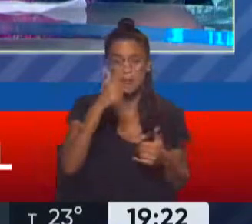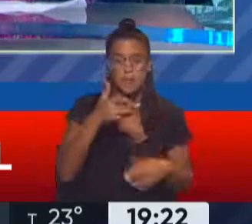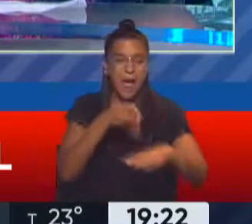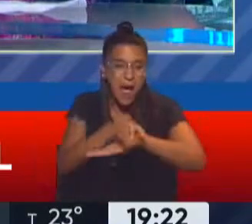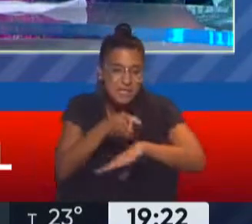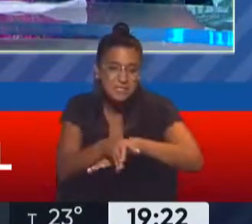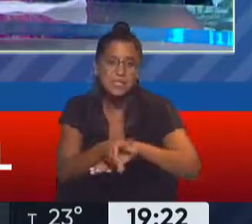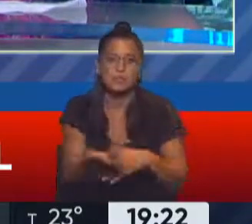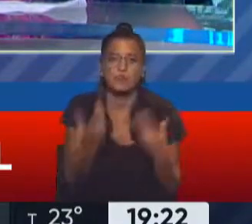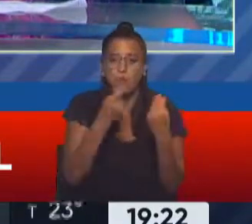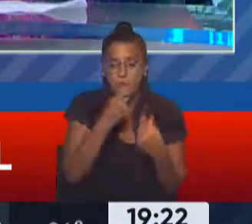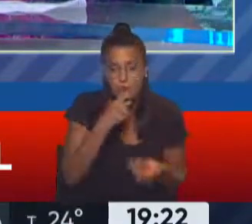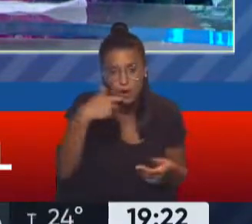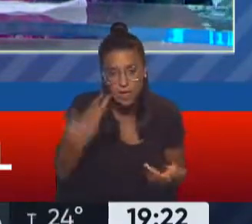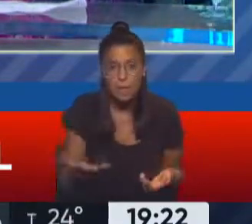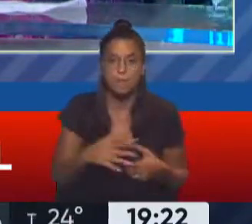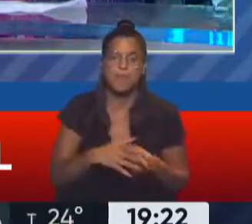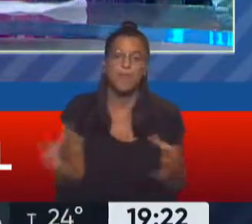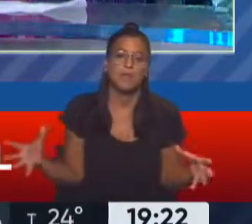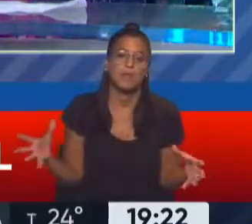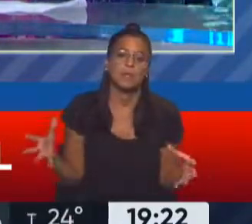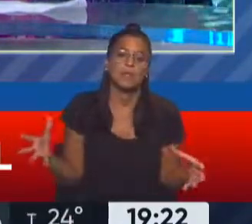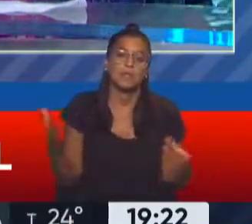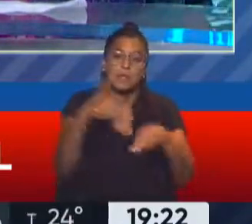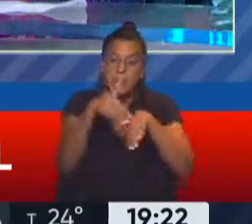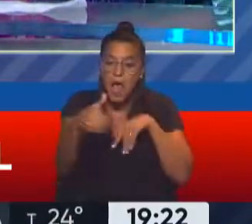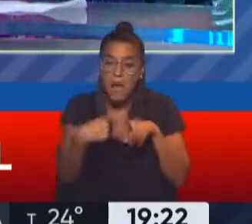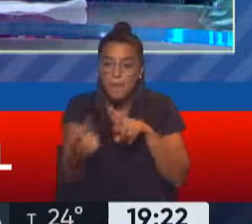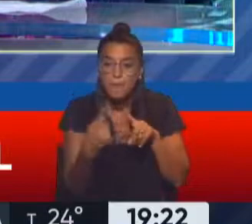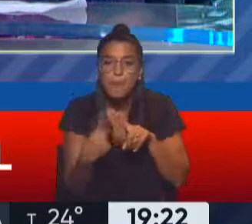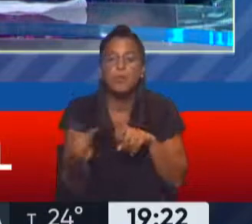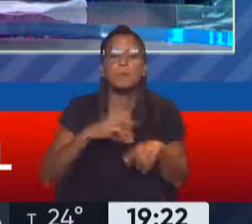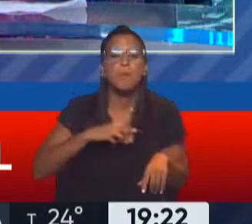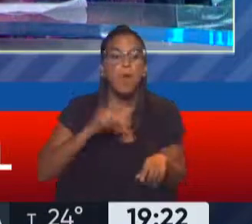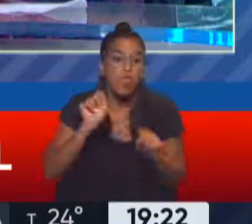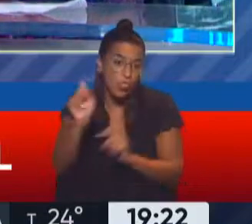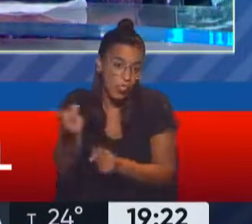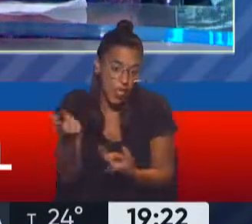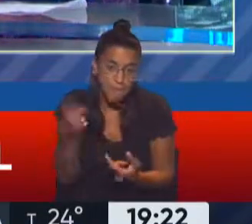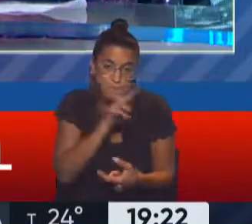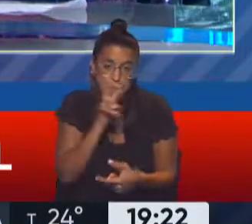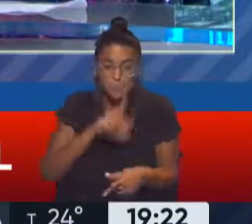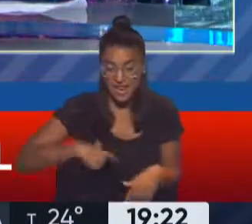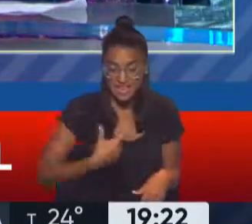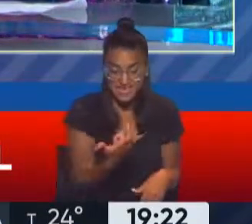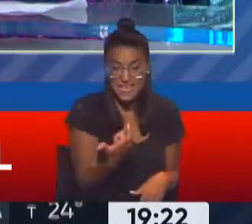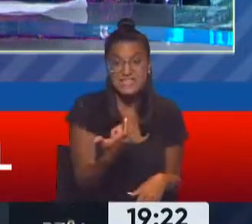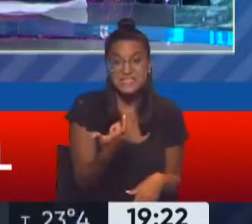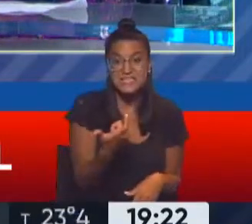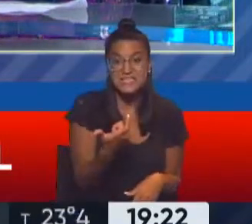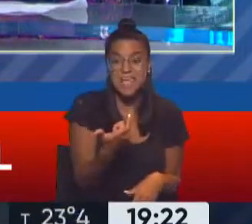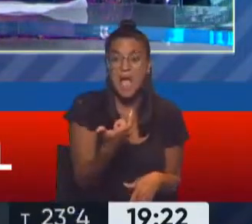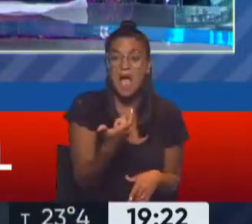acceso, por ejemplo, al transporte privado de las mujeres. La inmensa mayoría de las licencias que se